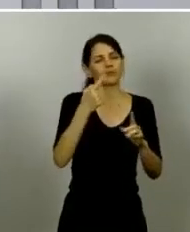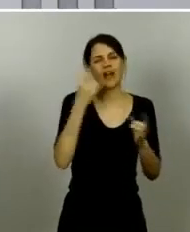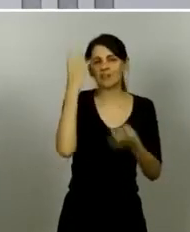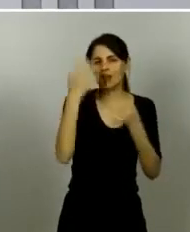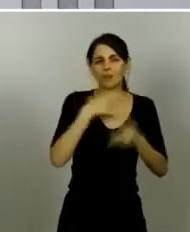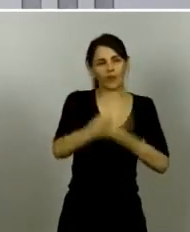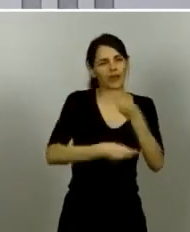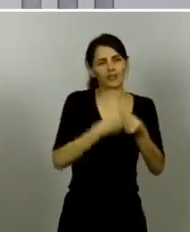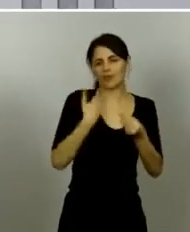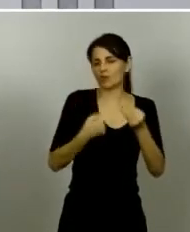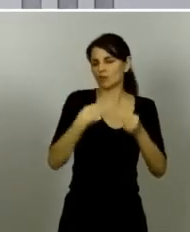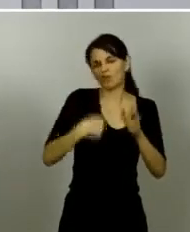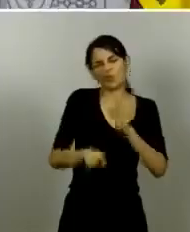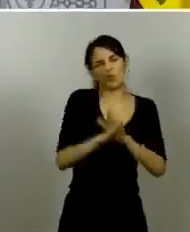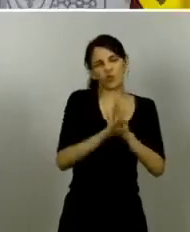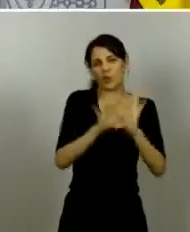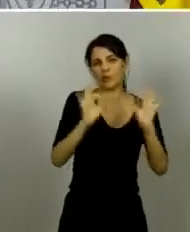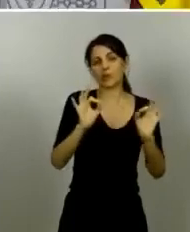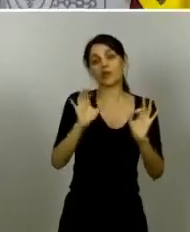este momento